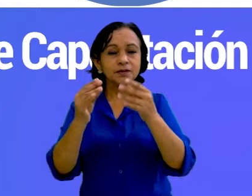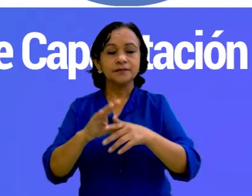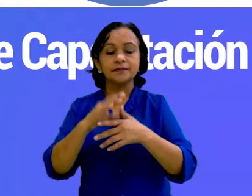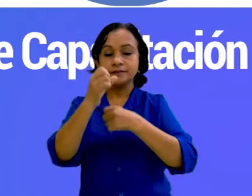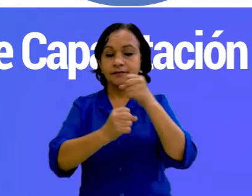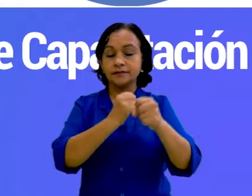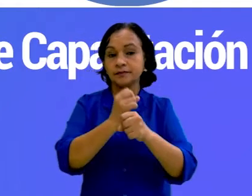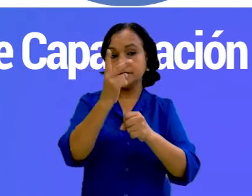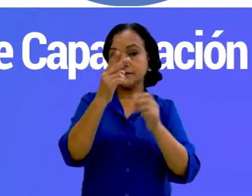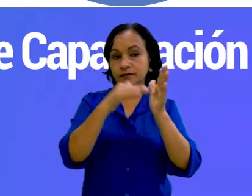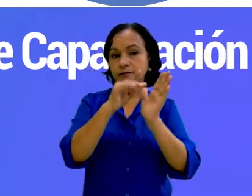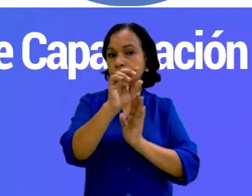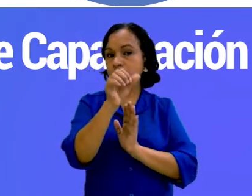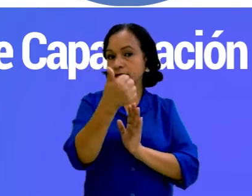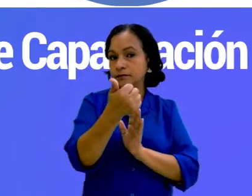Año 2016